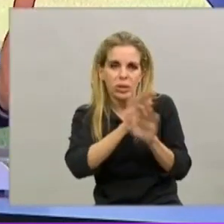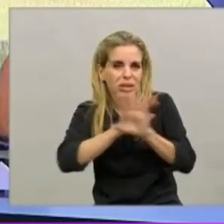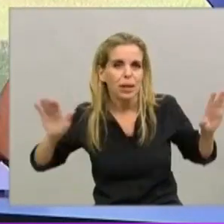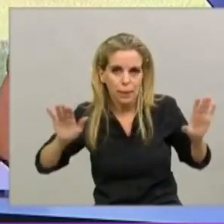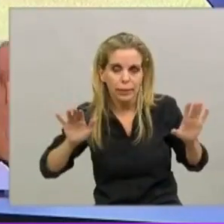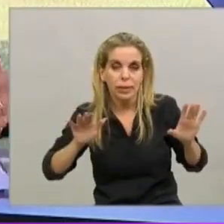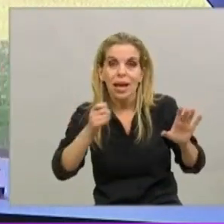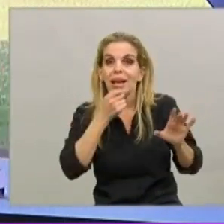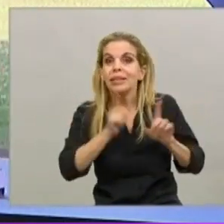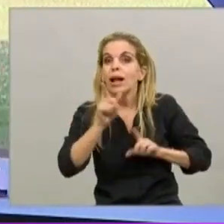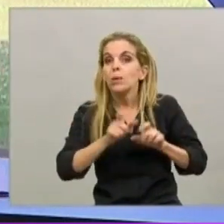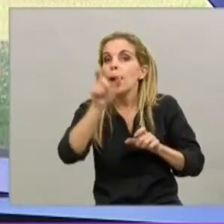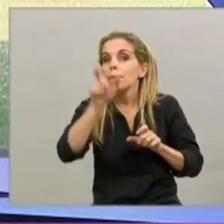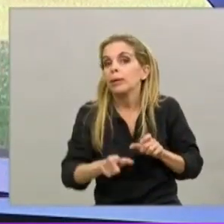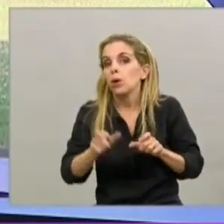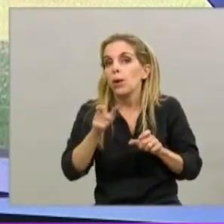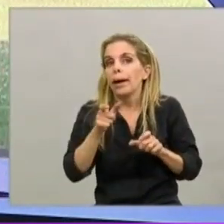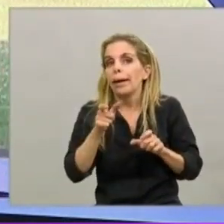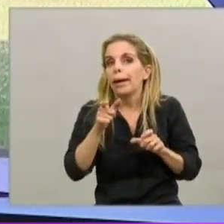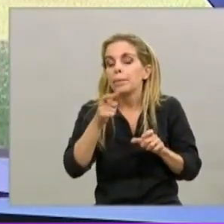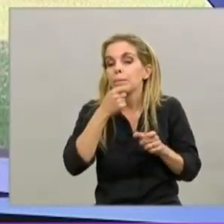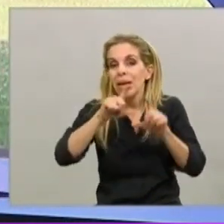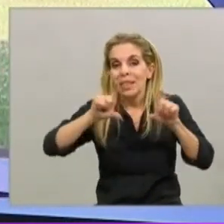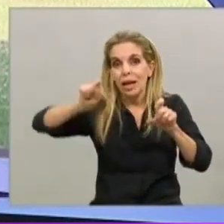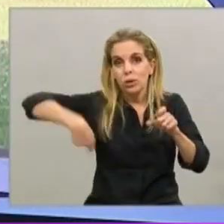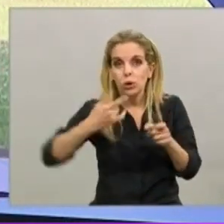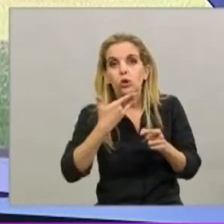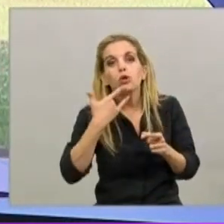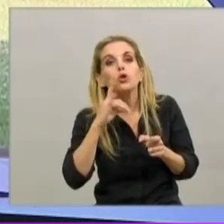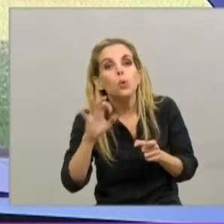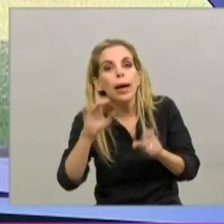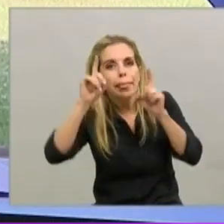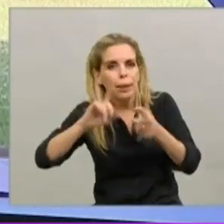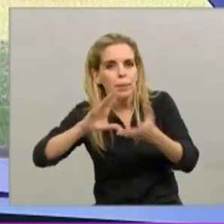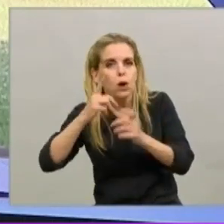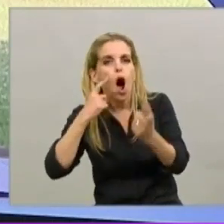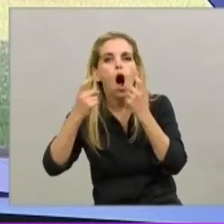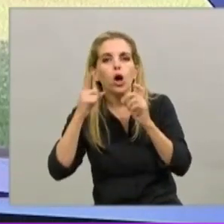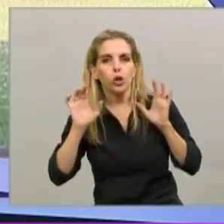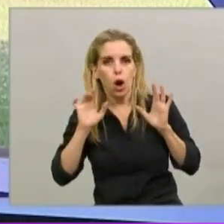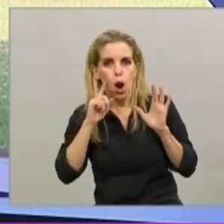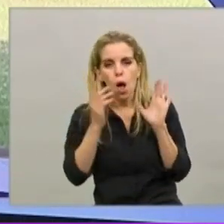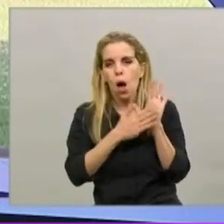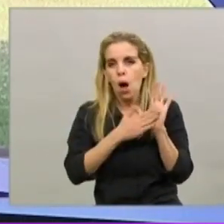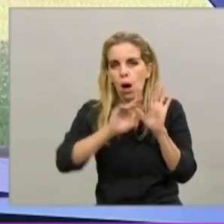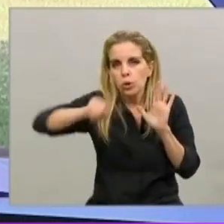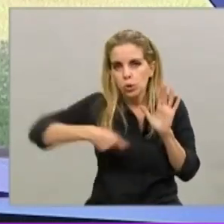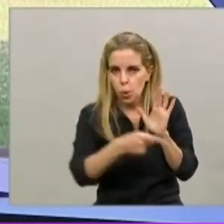al que se suma la tarjeta SUBE para poder controlar que solamente lo usen los trabajadores esenciales.